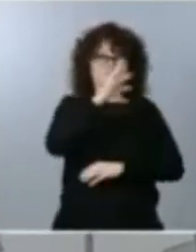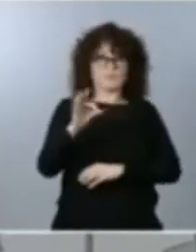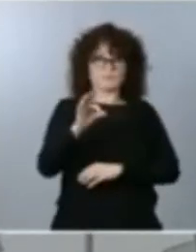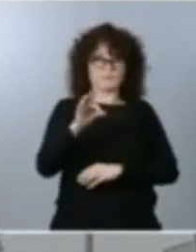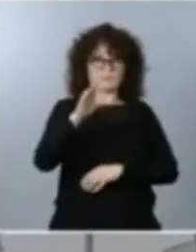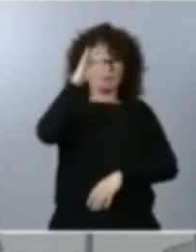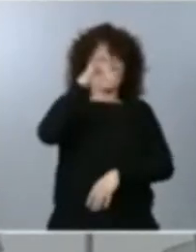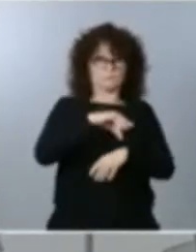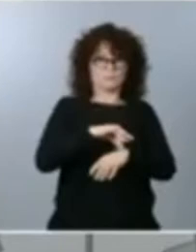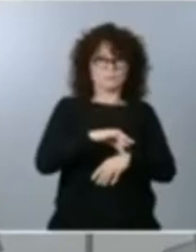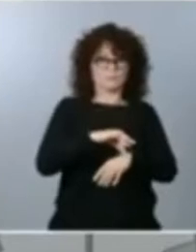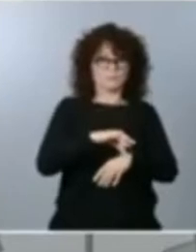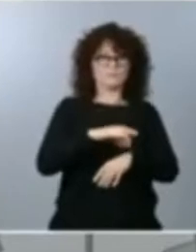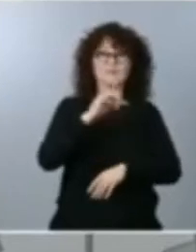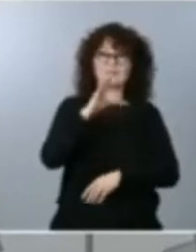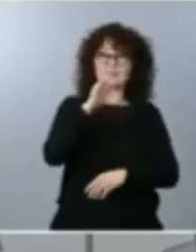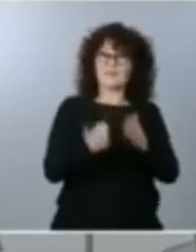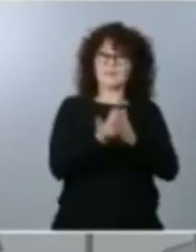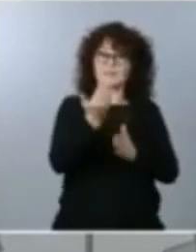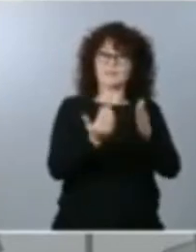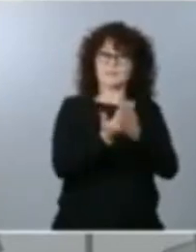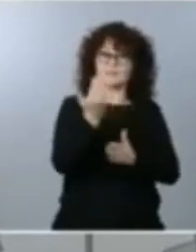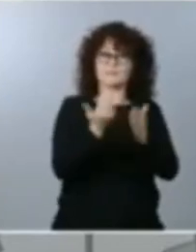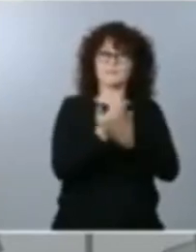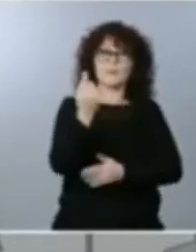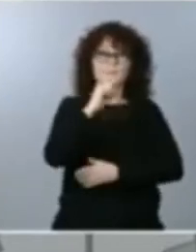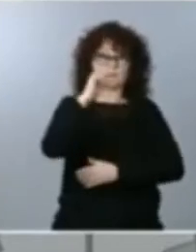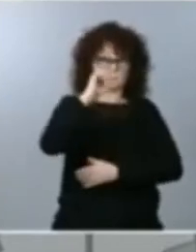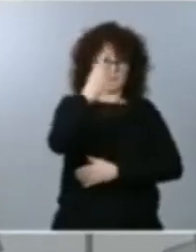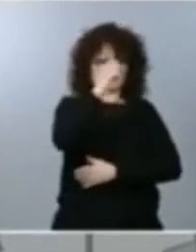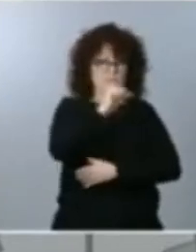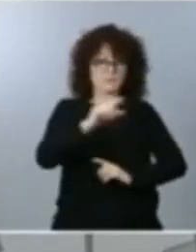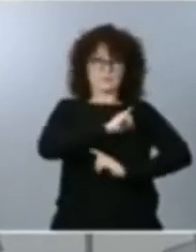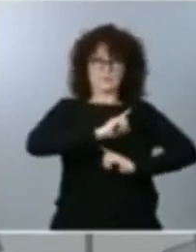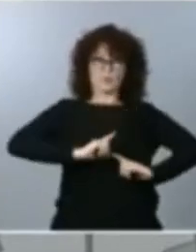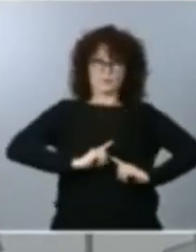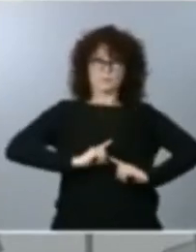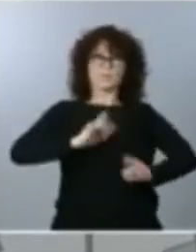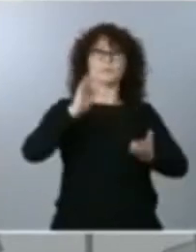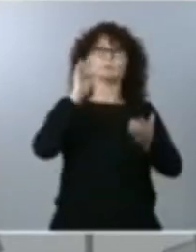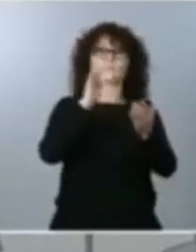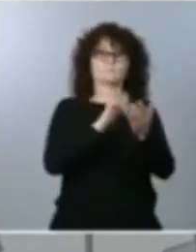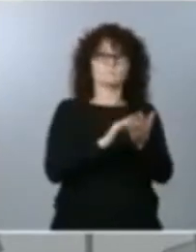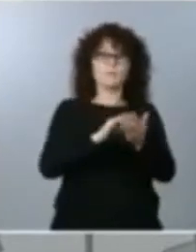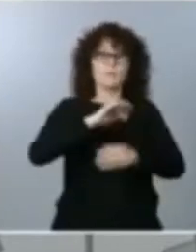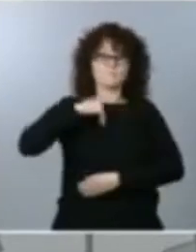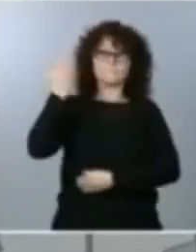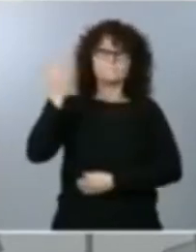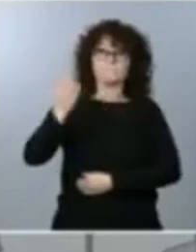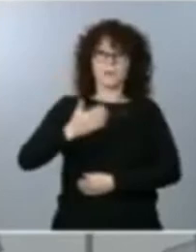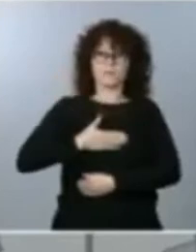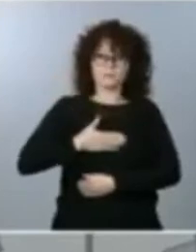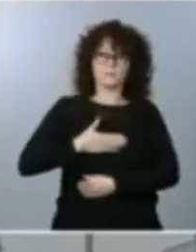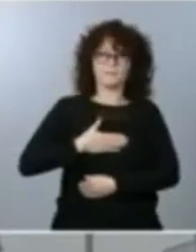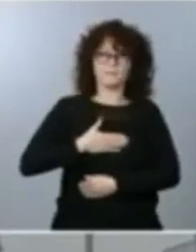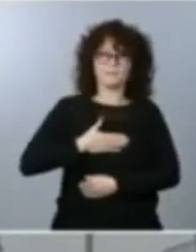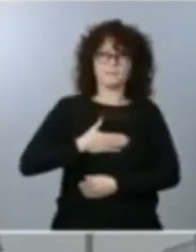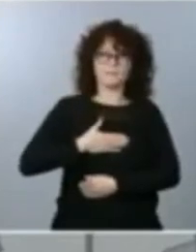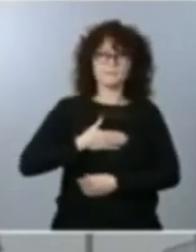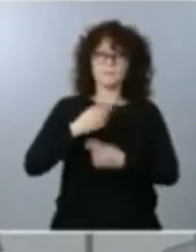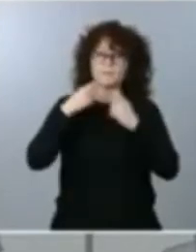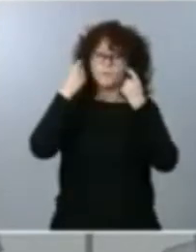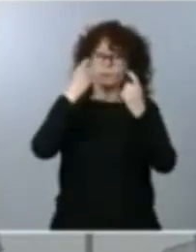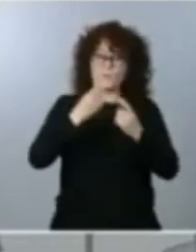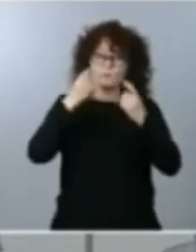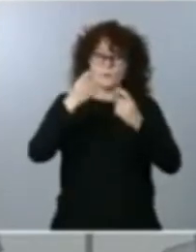primera semana del mes de noviembre y quiero anunciarles que mañana estaremos, tras mucho esfuerzo, en una incidencia acumulada por